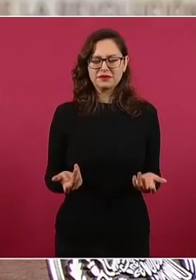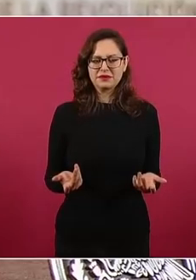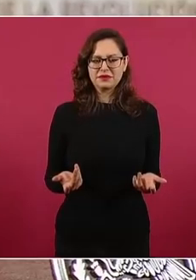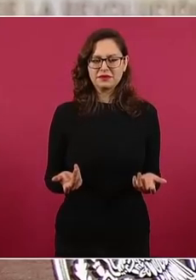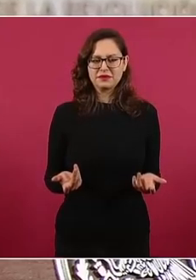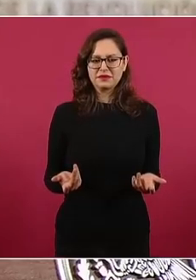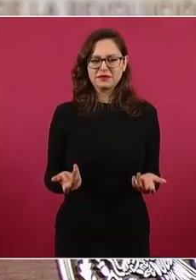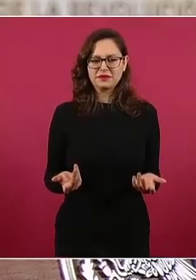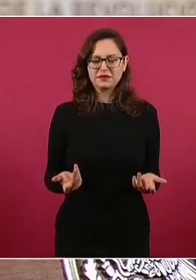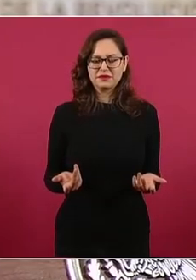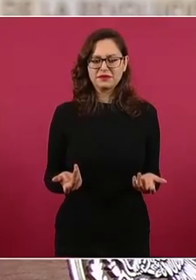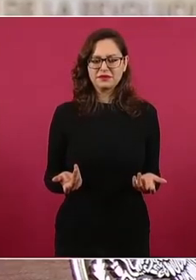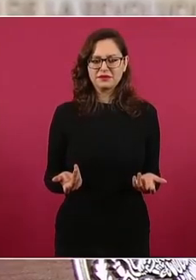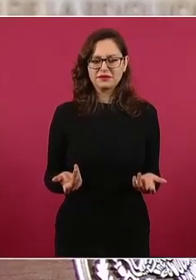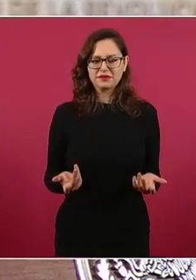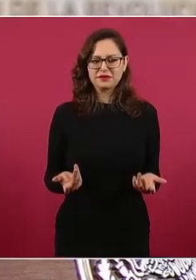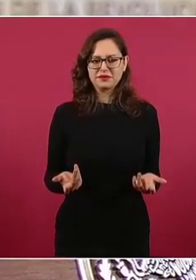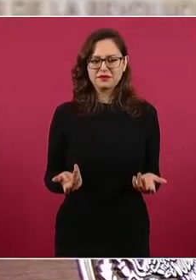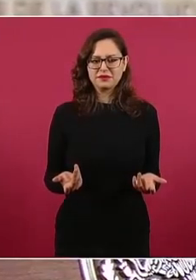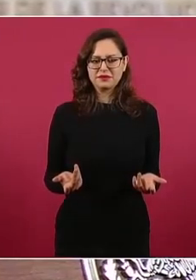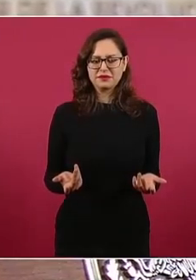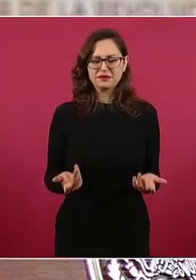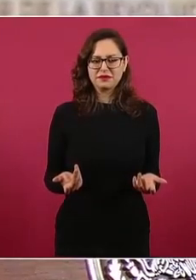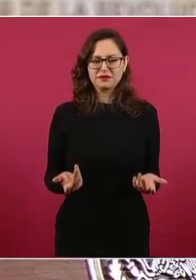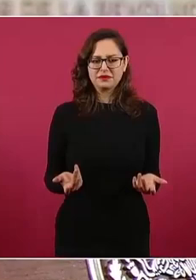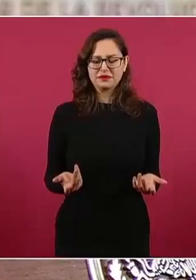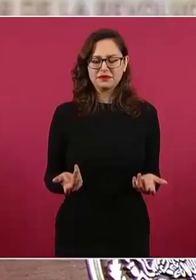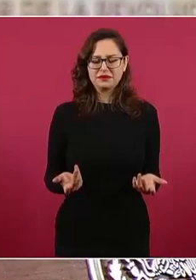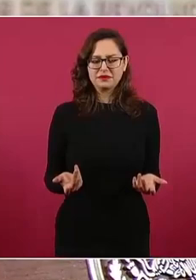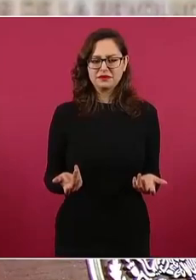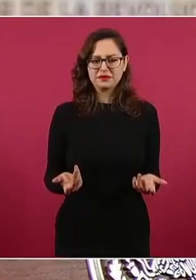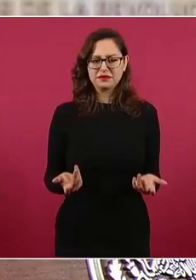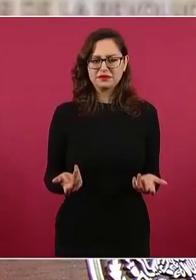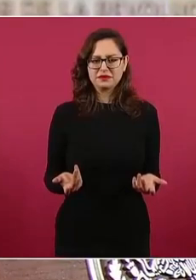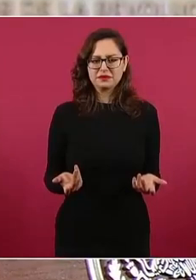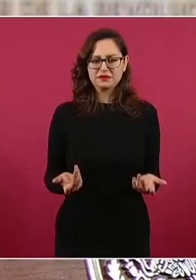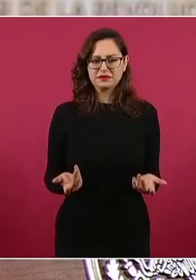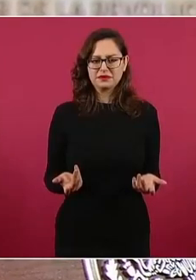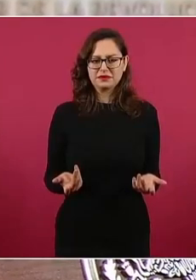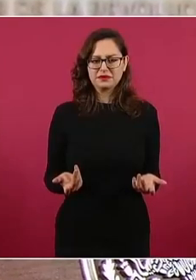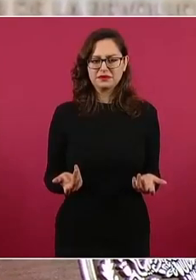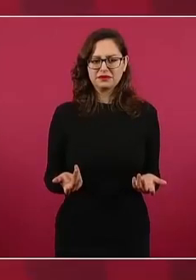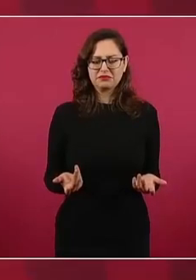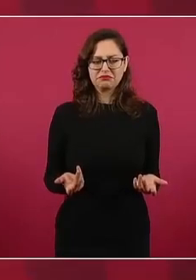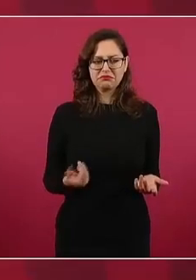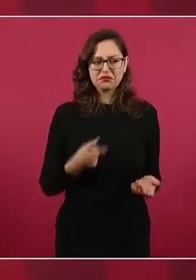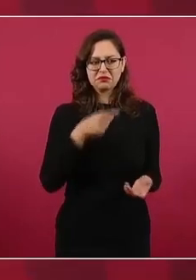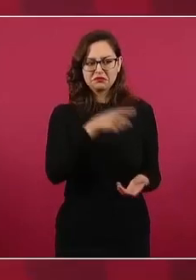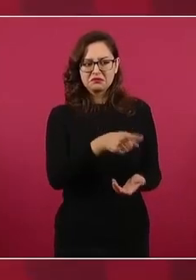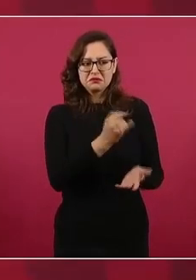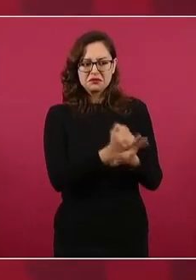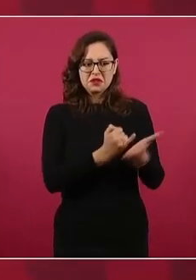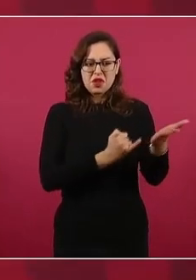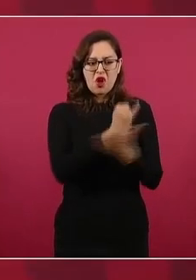tener una postura definida